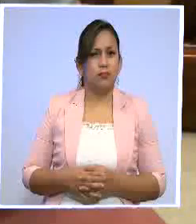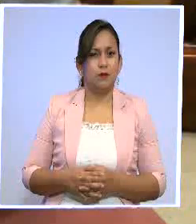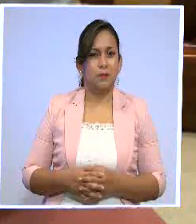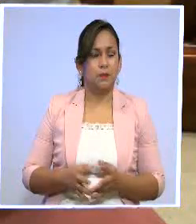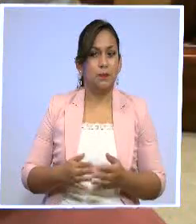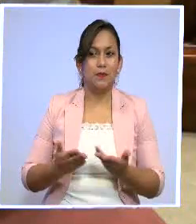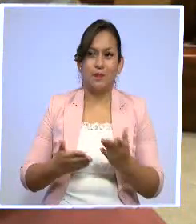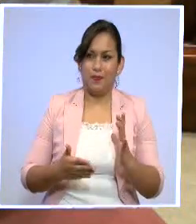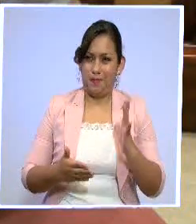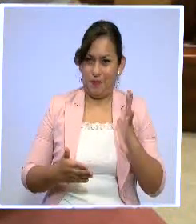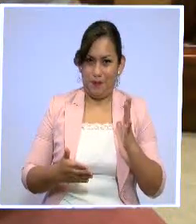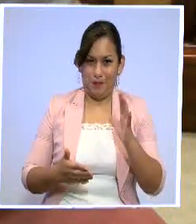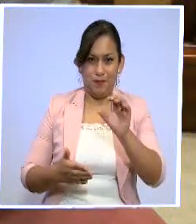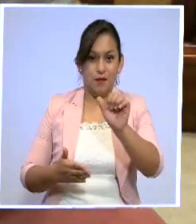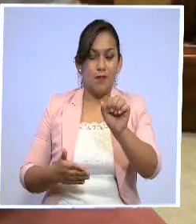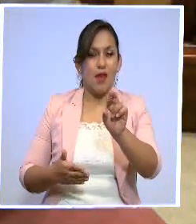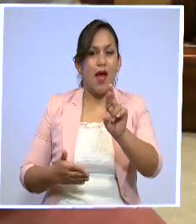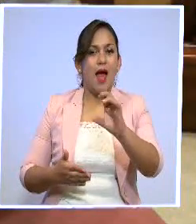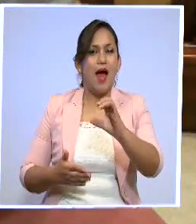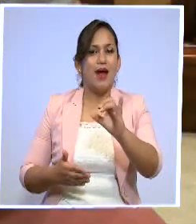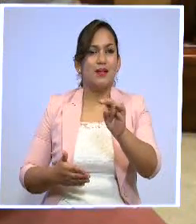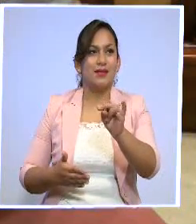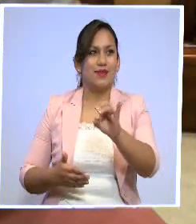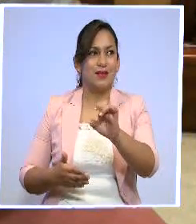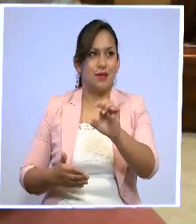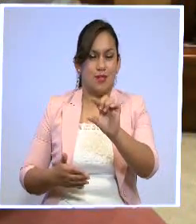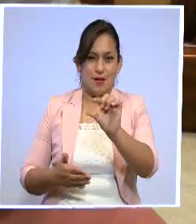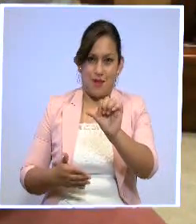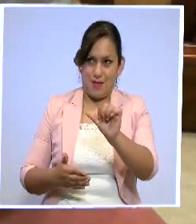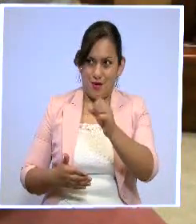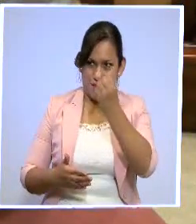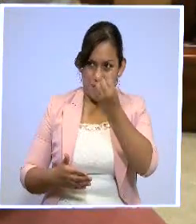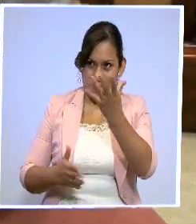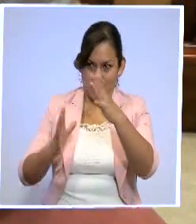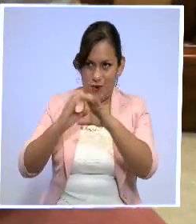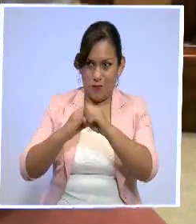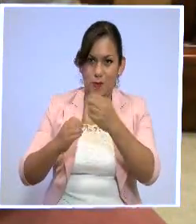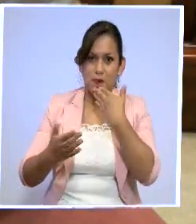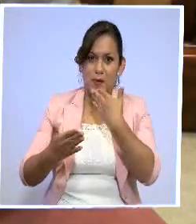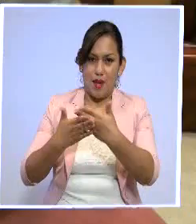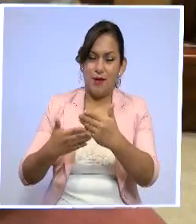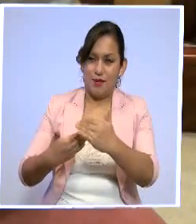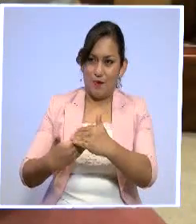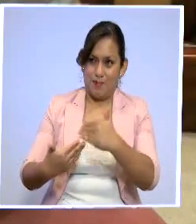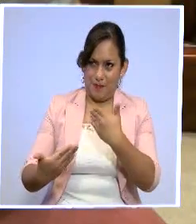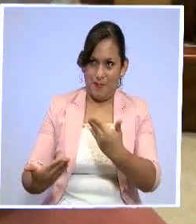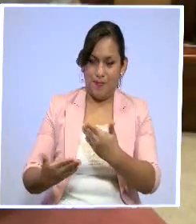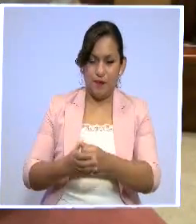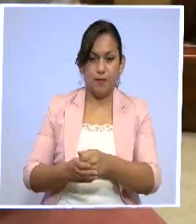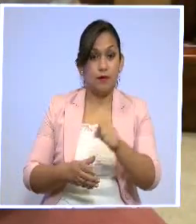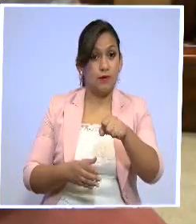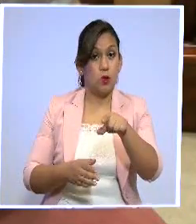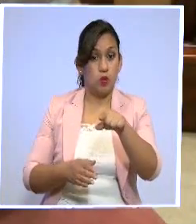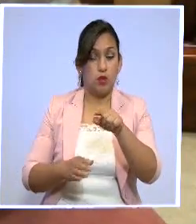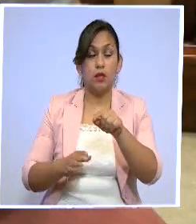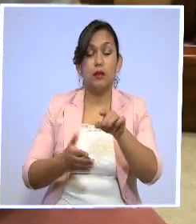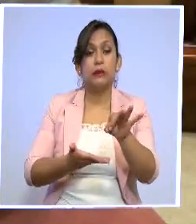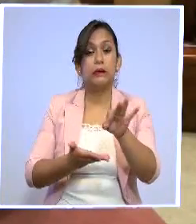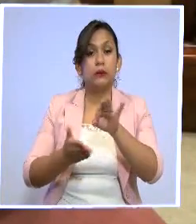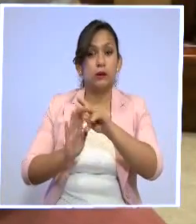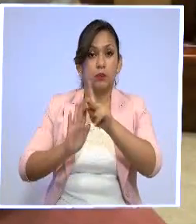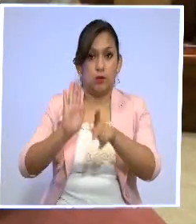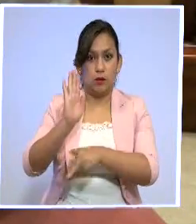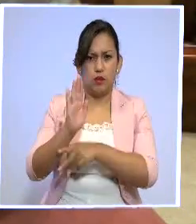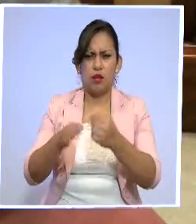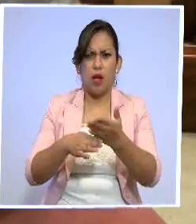Señor Arciniega, bienvenido a la Televisión Legislativa. Muchísimas gracias, buenas noches, gracias por la invitación. En efecto, ustedes como Parlamento Laboral Ecuadoriano demandaron las